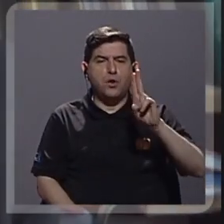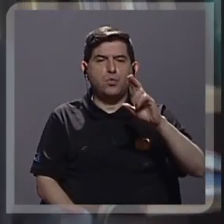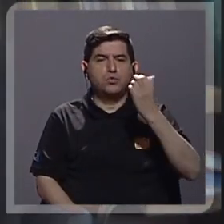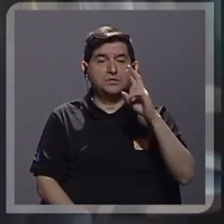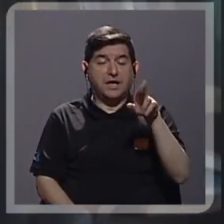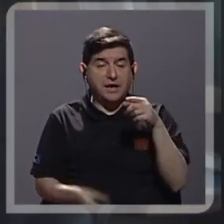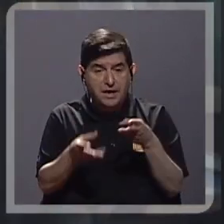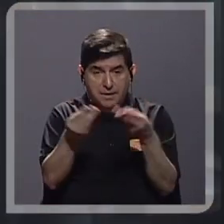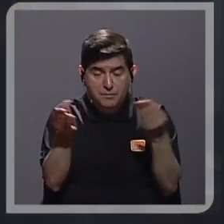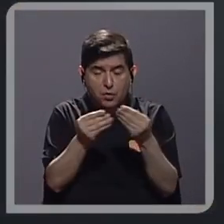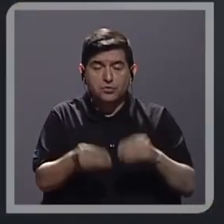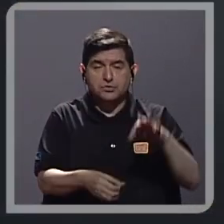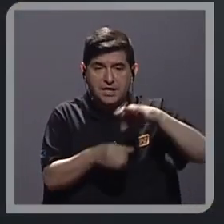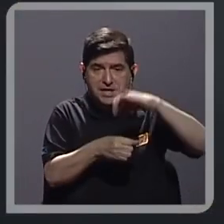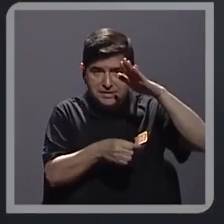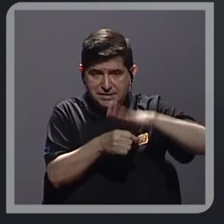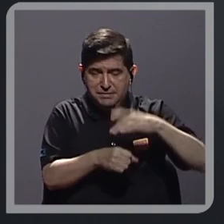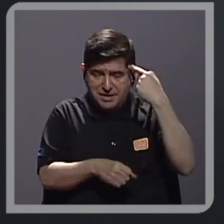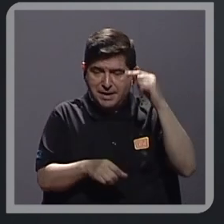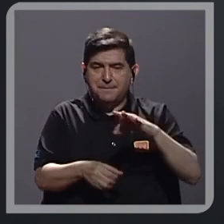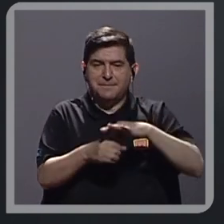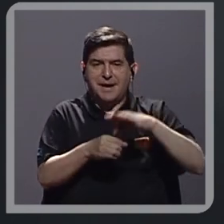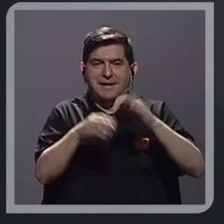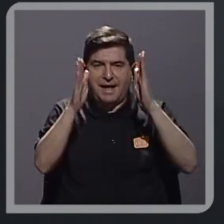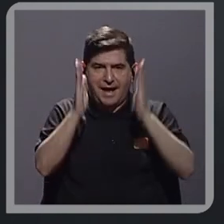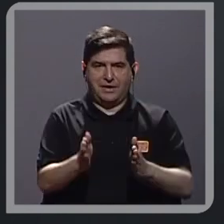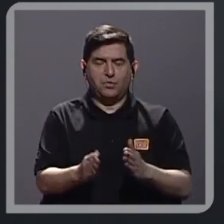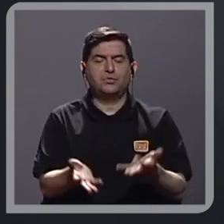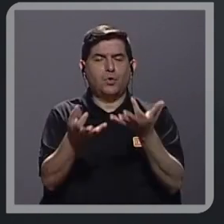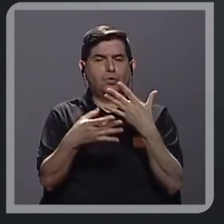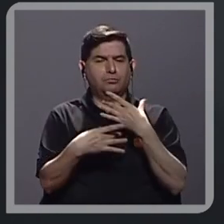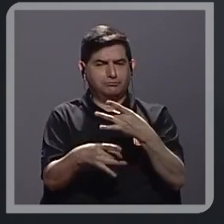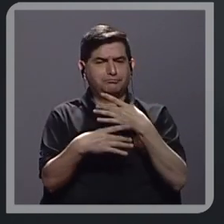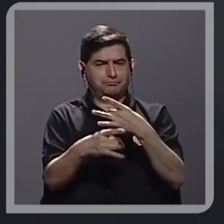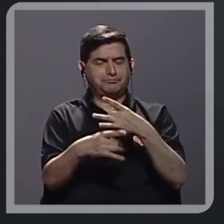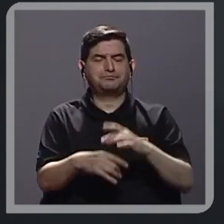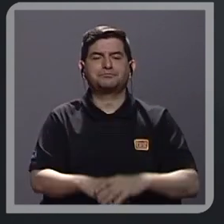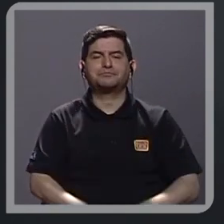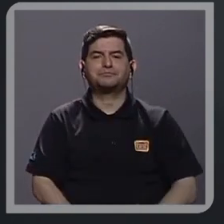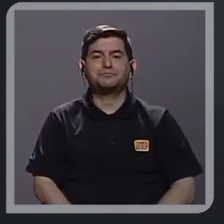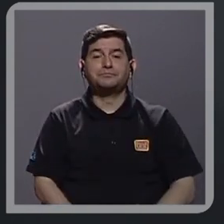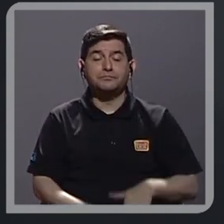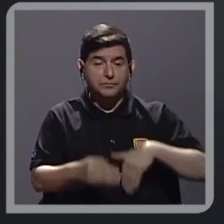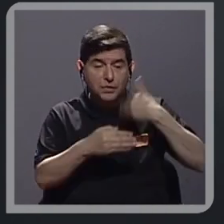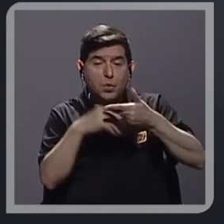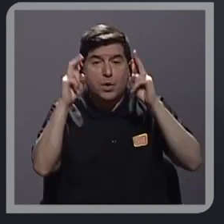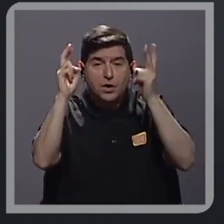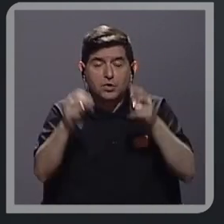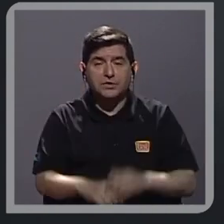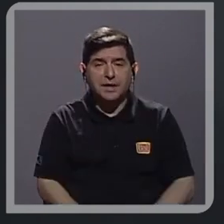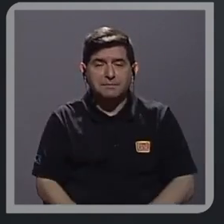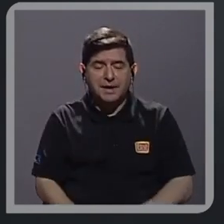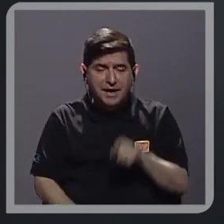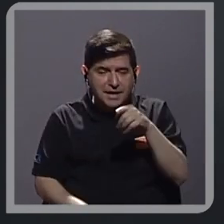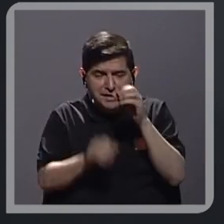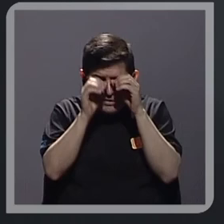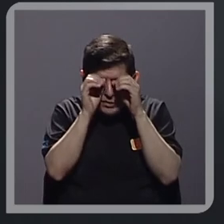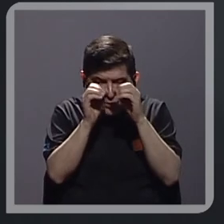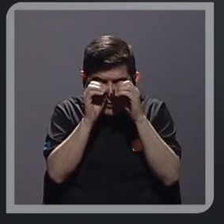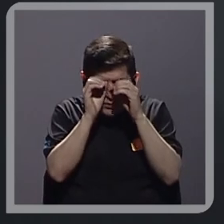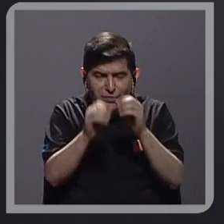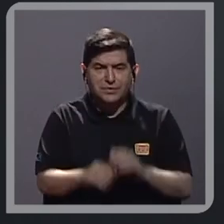produciendo la semilla para los agricultores eso es interesante luego tenemos el tema de microorganismos